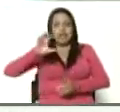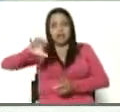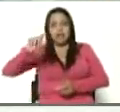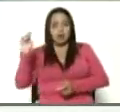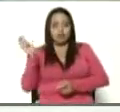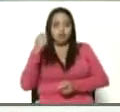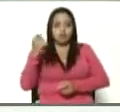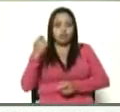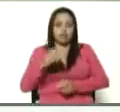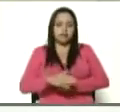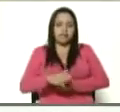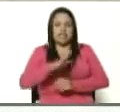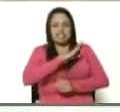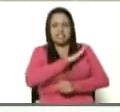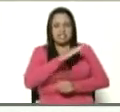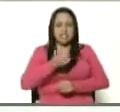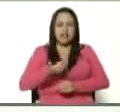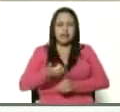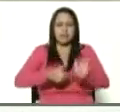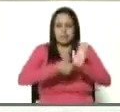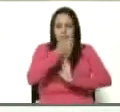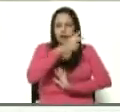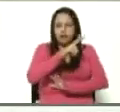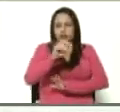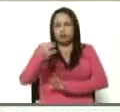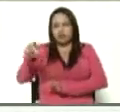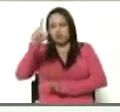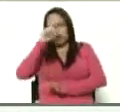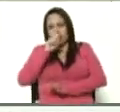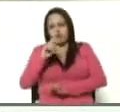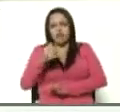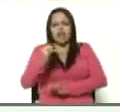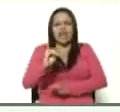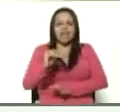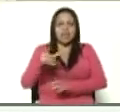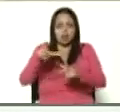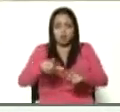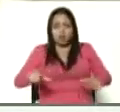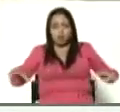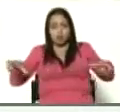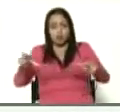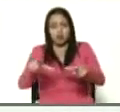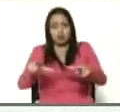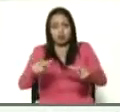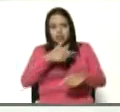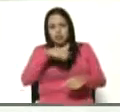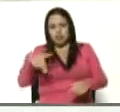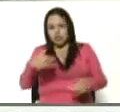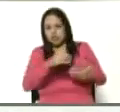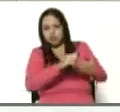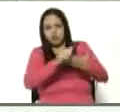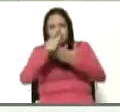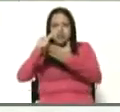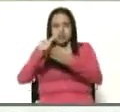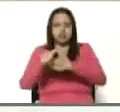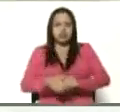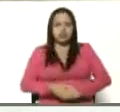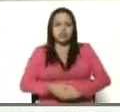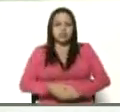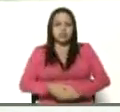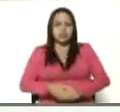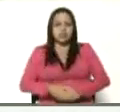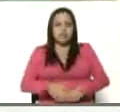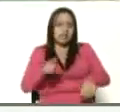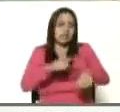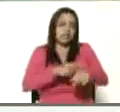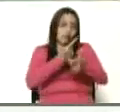tiene más de 200 años y haber sido la cuna de nuestros héroes de la gesta emancipadora,